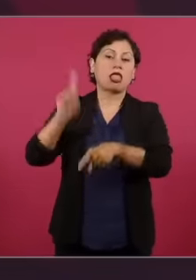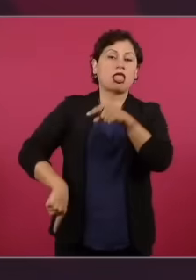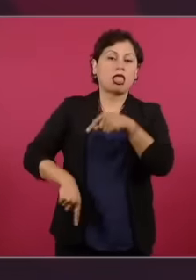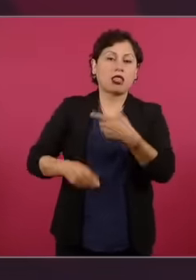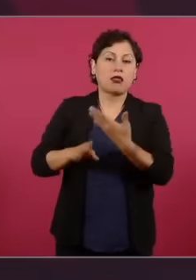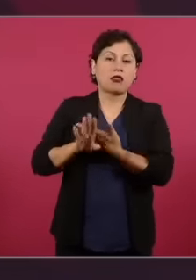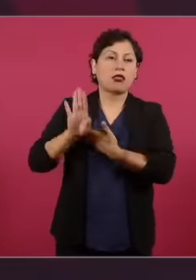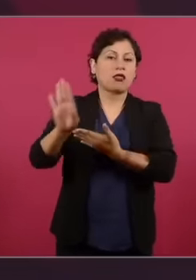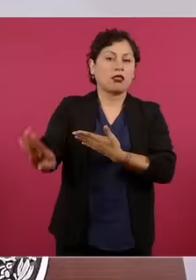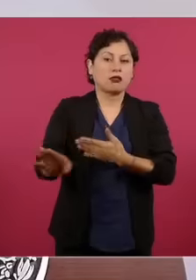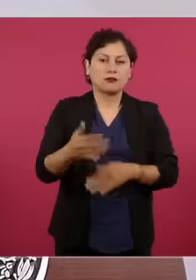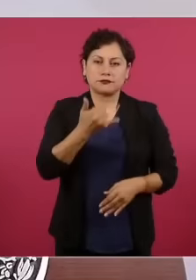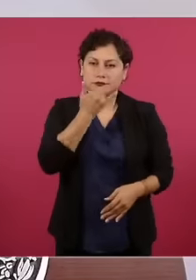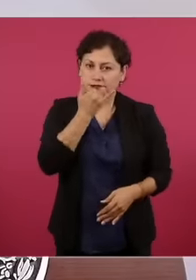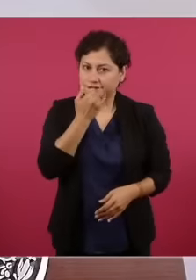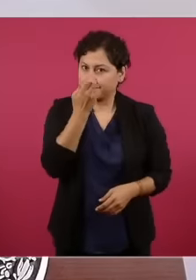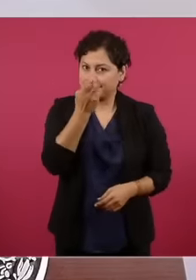posible